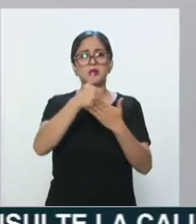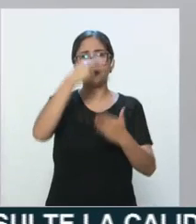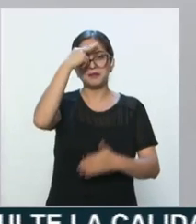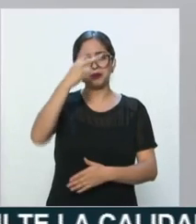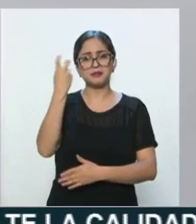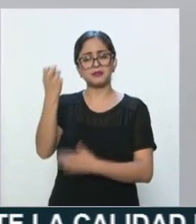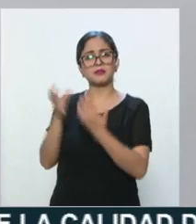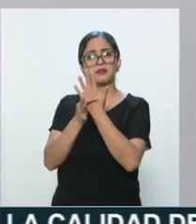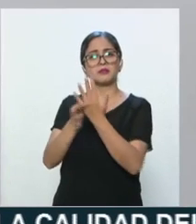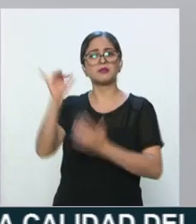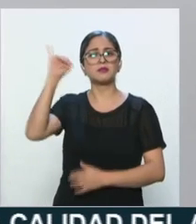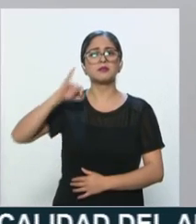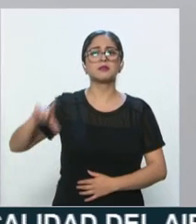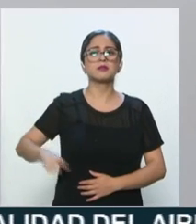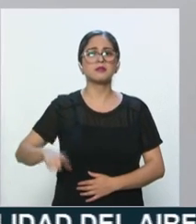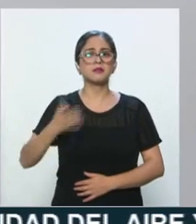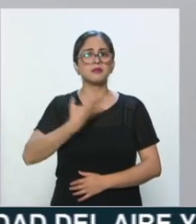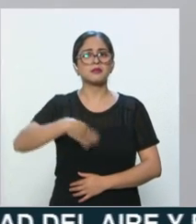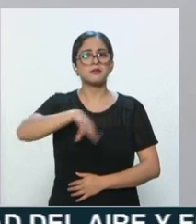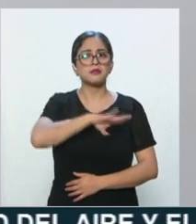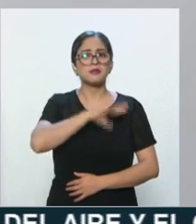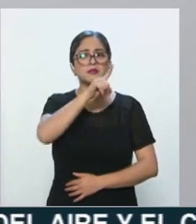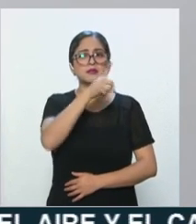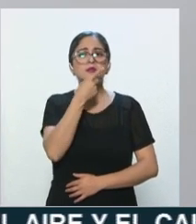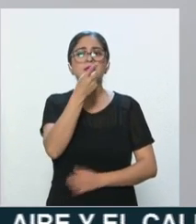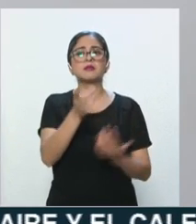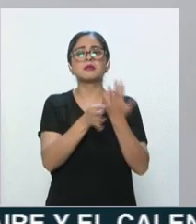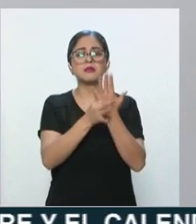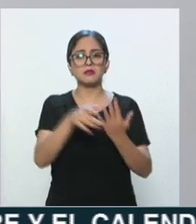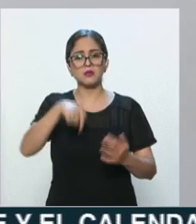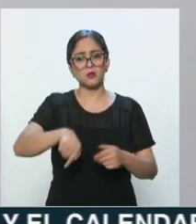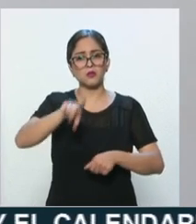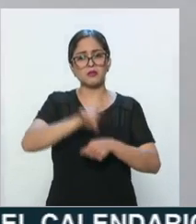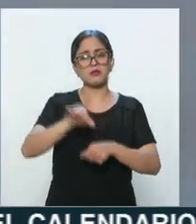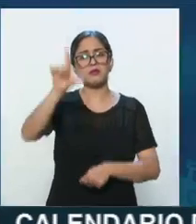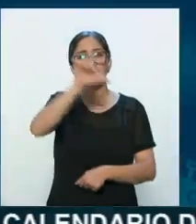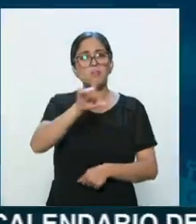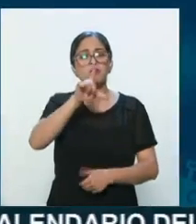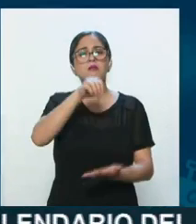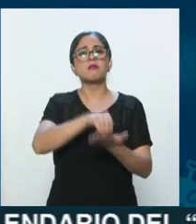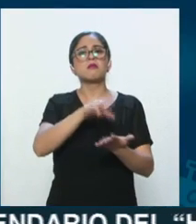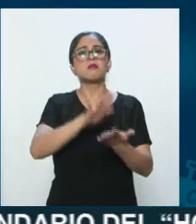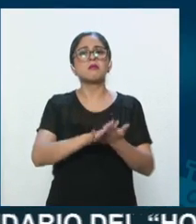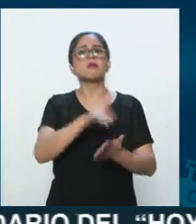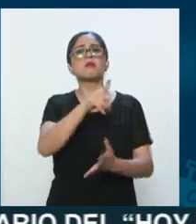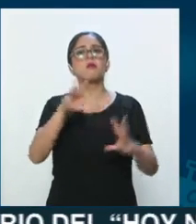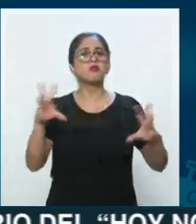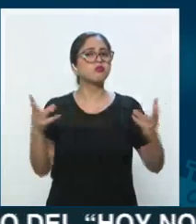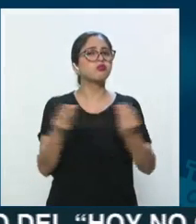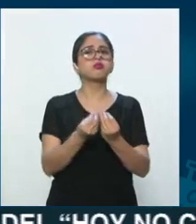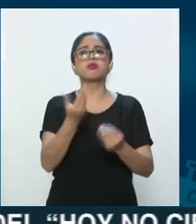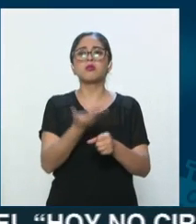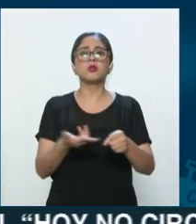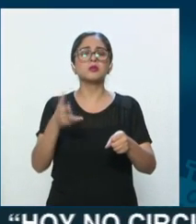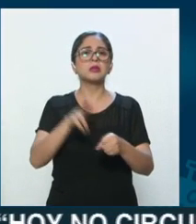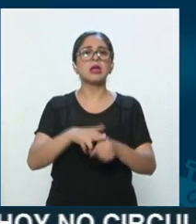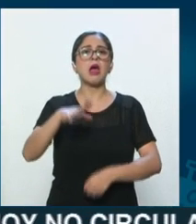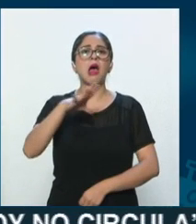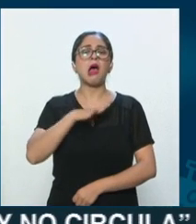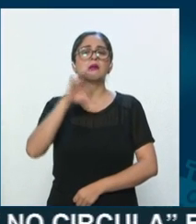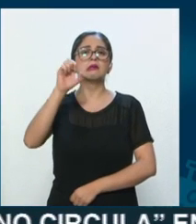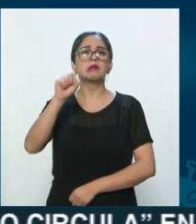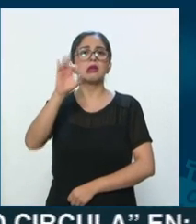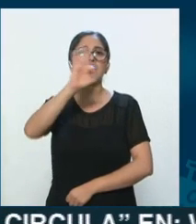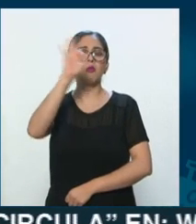la jefa de gobierno, Claudia Sheinbaum, quien destacó que al corte de este lunes se registra una ocupación hospitalaria del 60%.